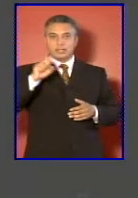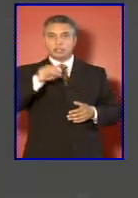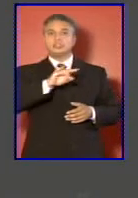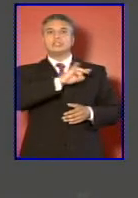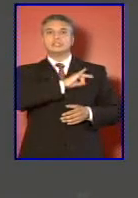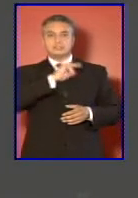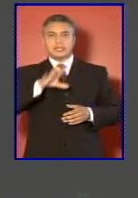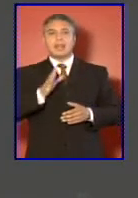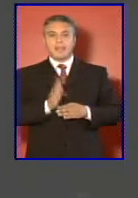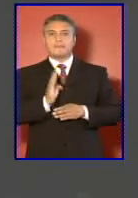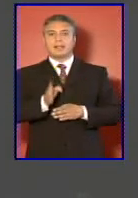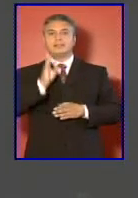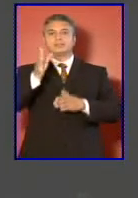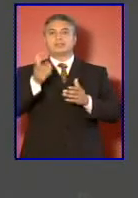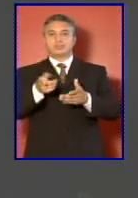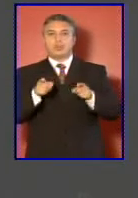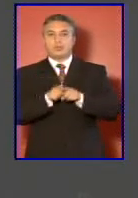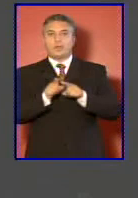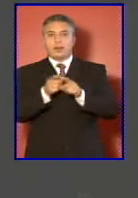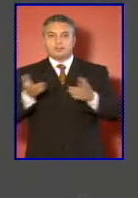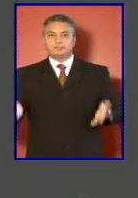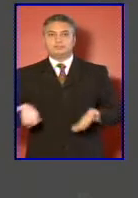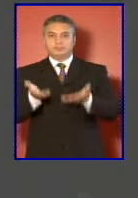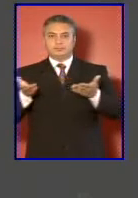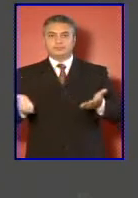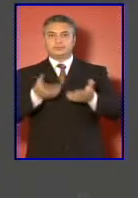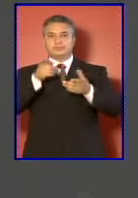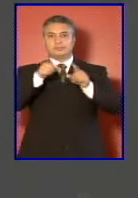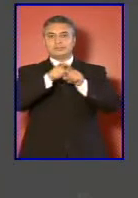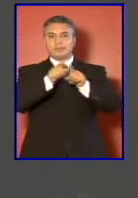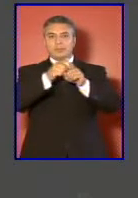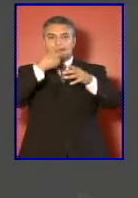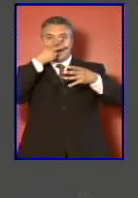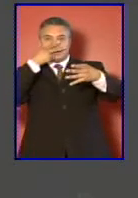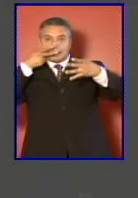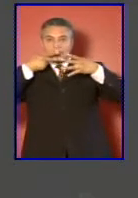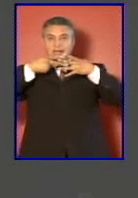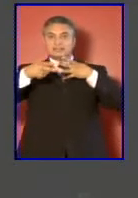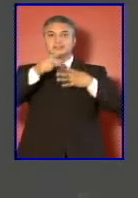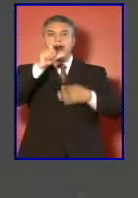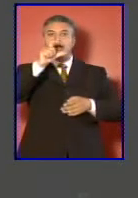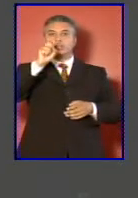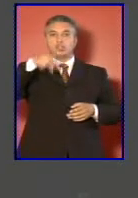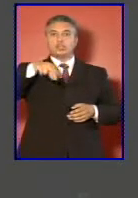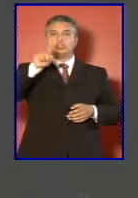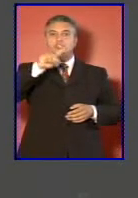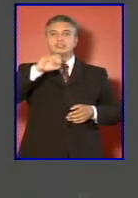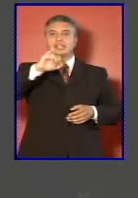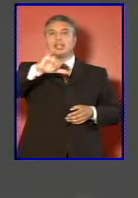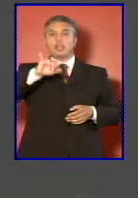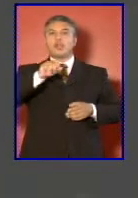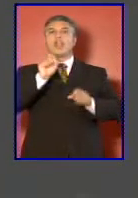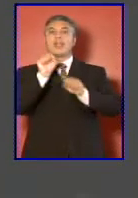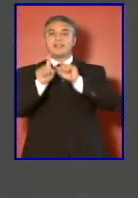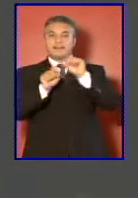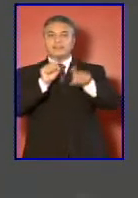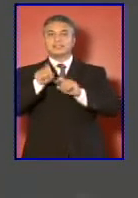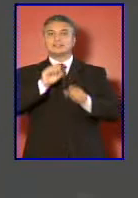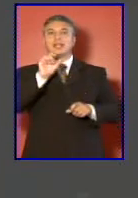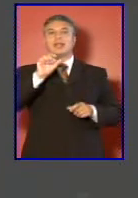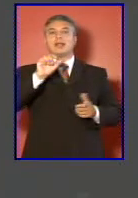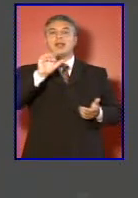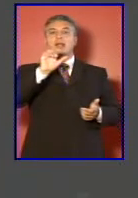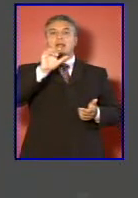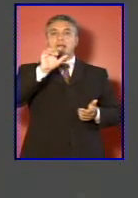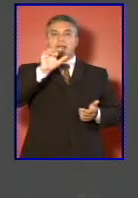impulsó esta iniciativa de transparencia en el Consejo de Defensa de la UNASUR. La